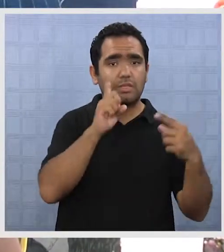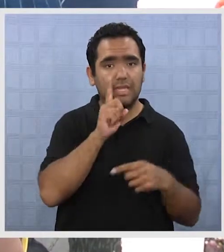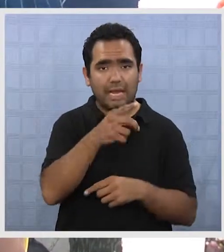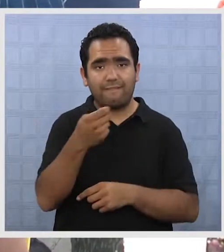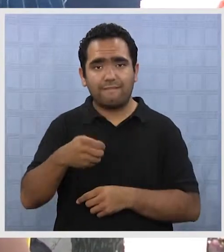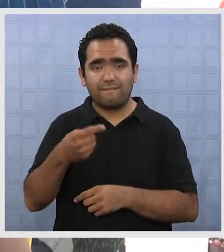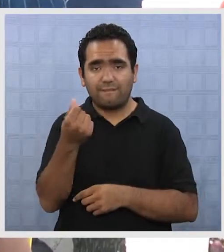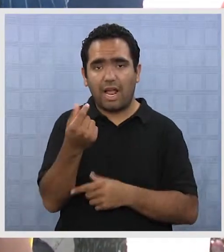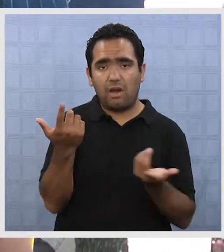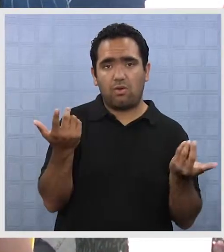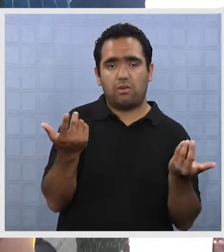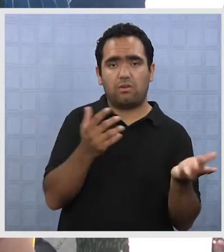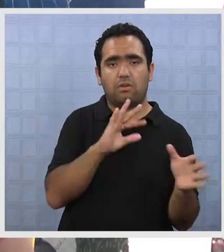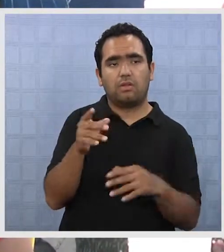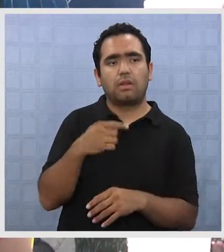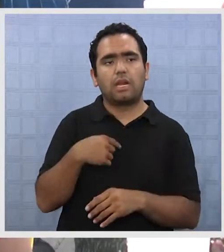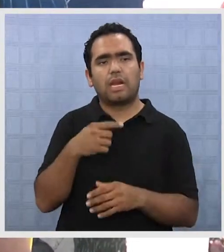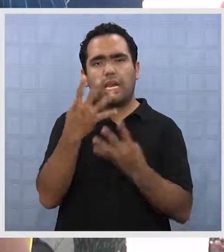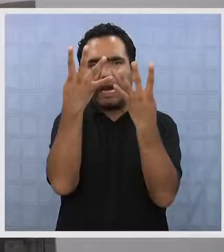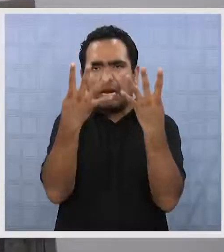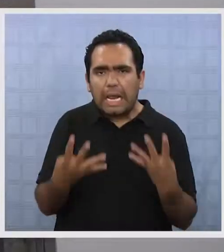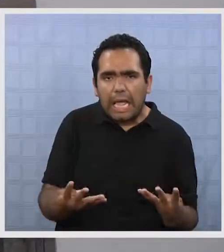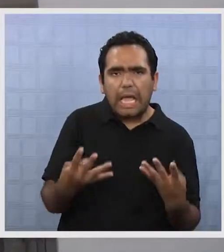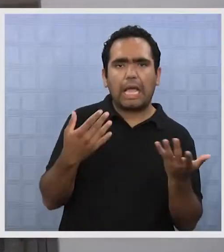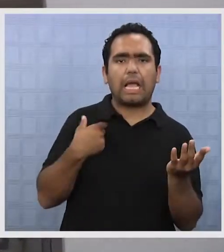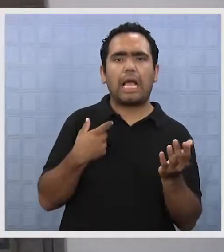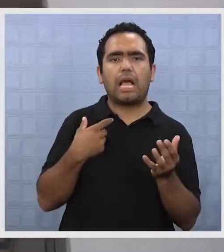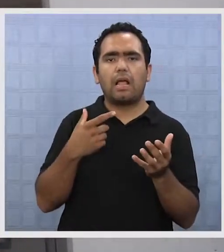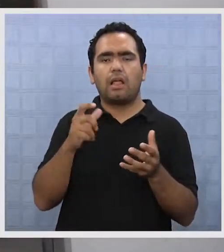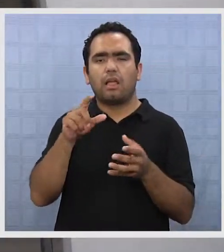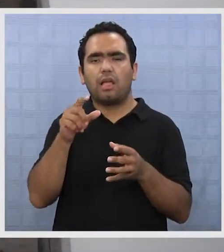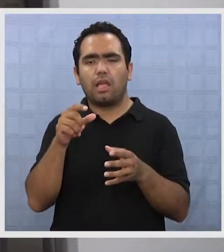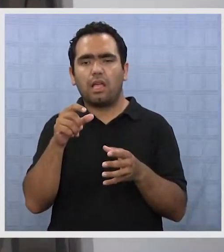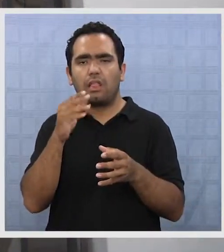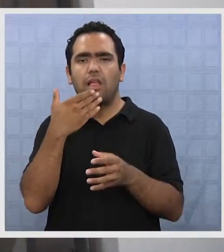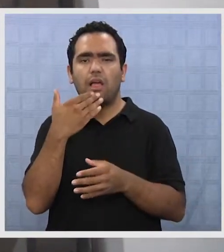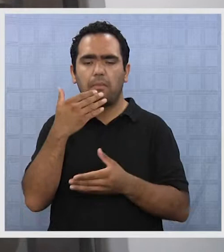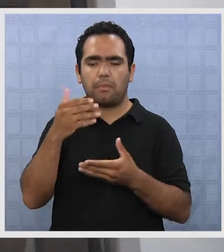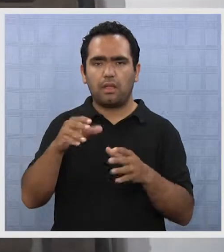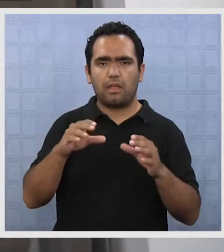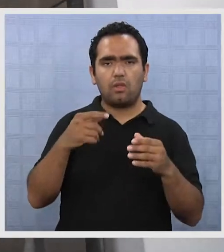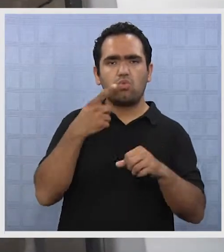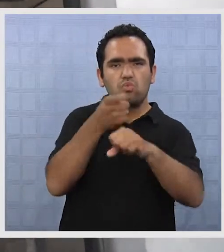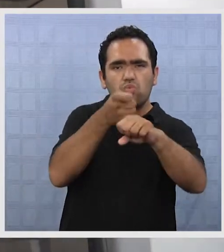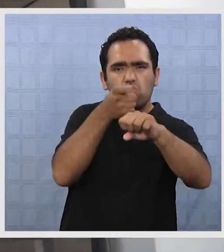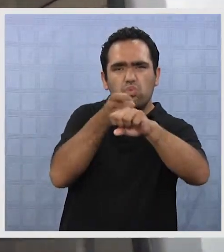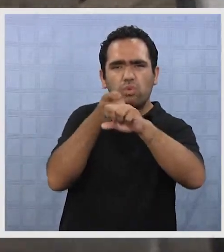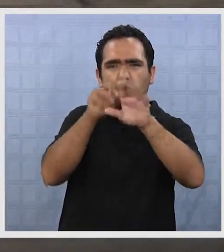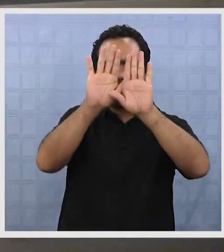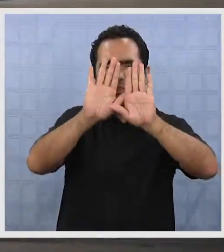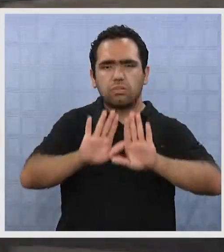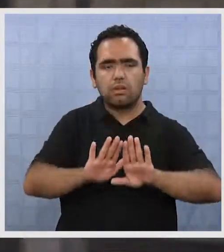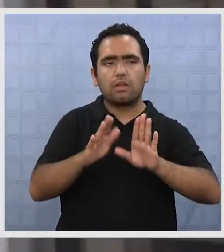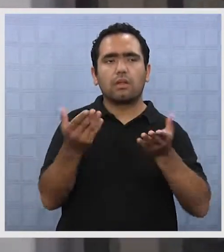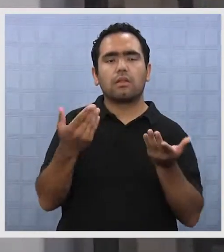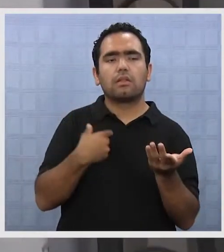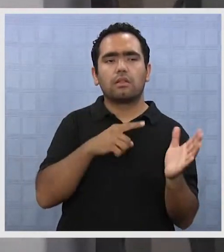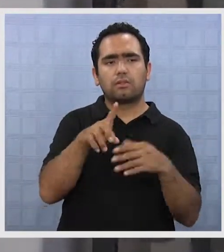rejas, lápidas, vitrinas, entonces eso es